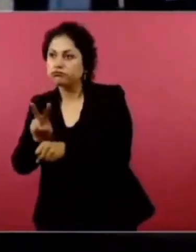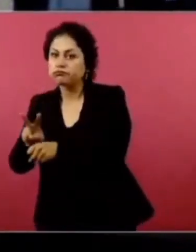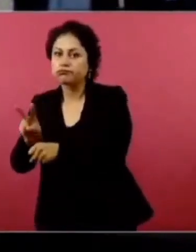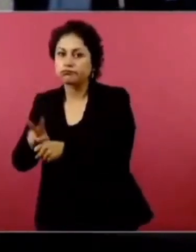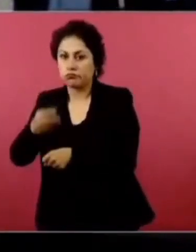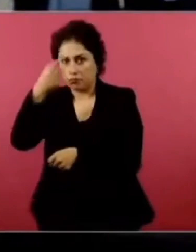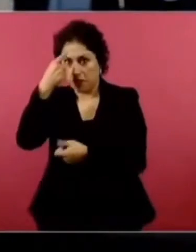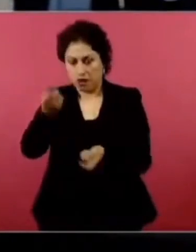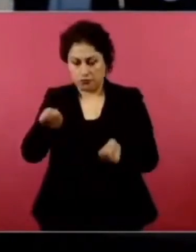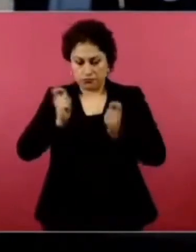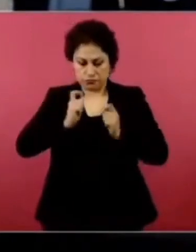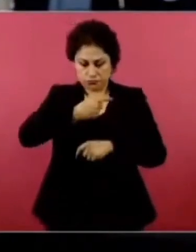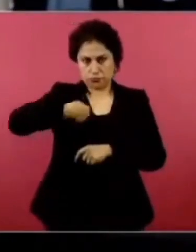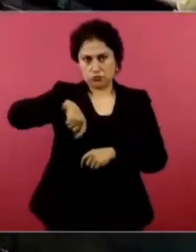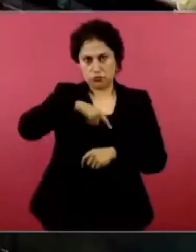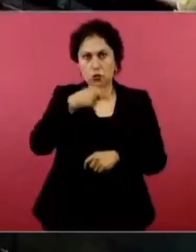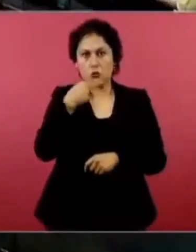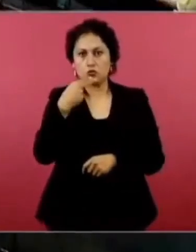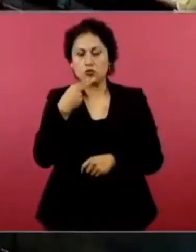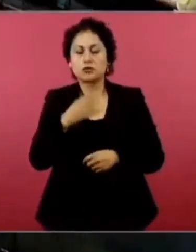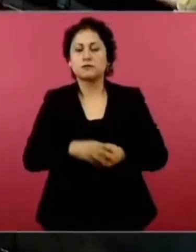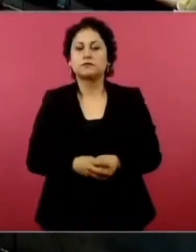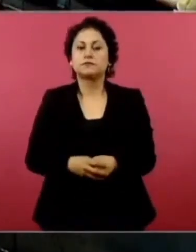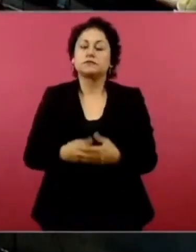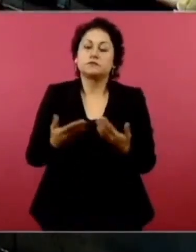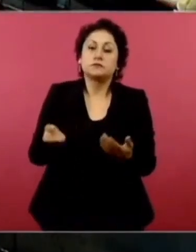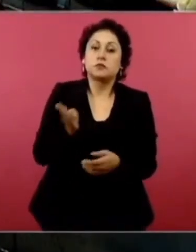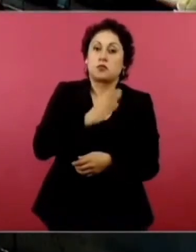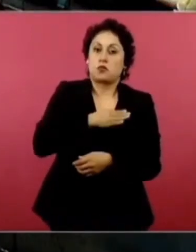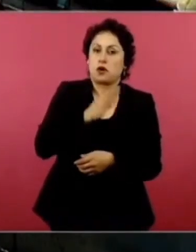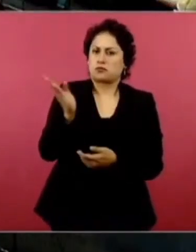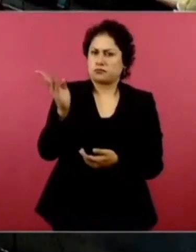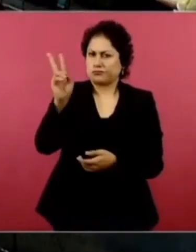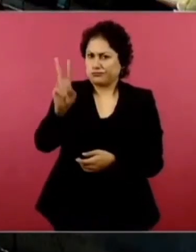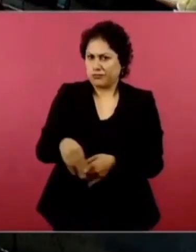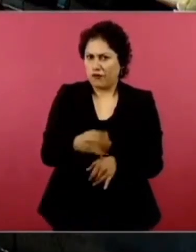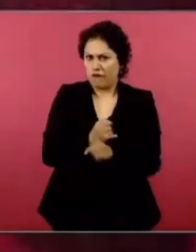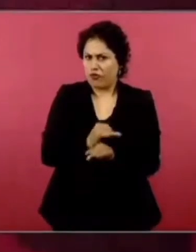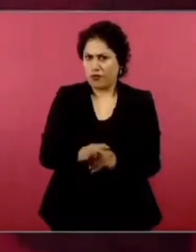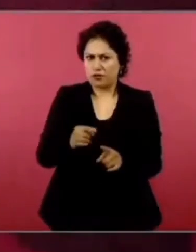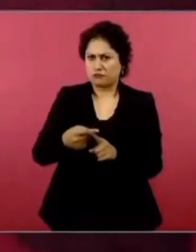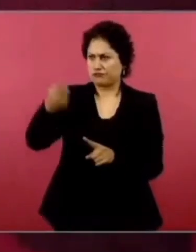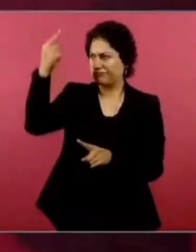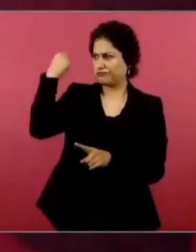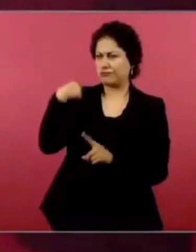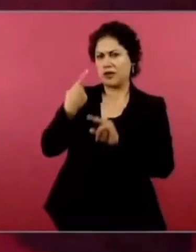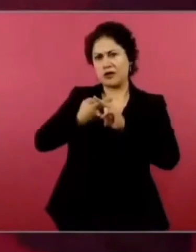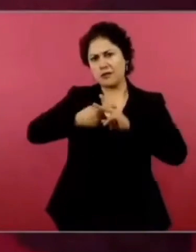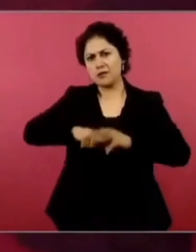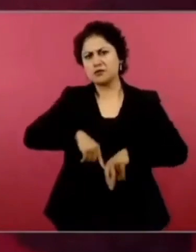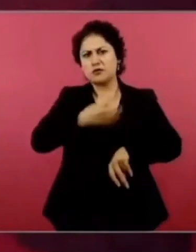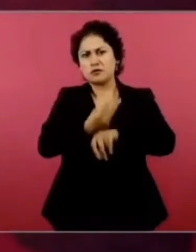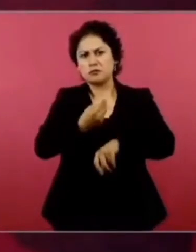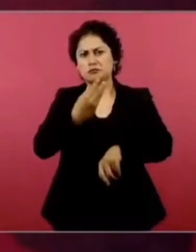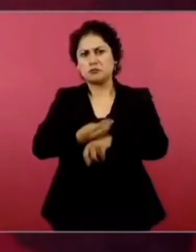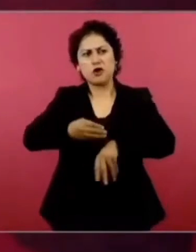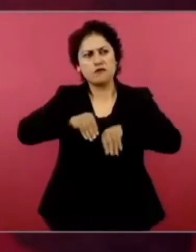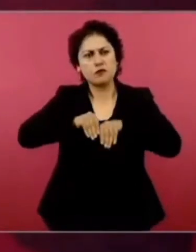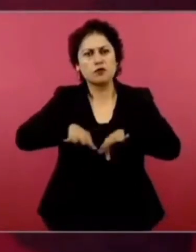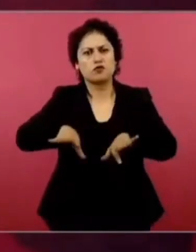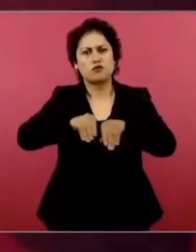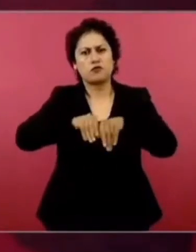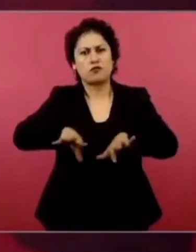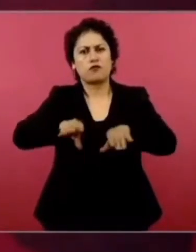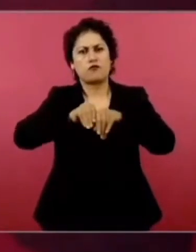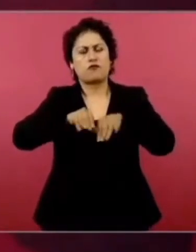sistema de transporte o la línea 12 en su momento. Bueno, ha habido mucha información desde el principio de todo el proceso. Incluso